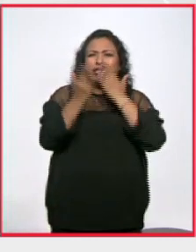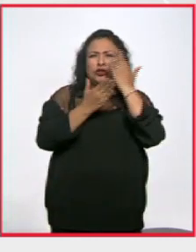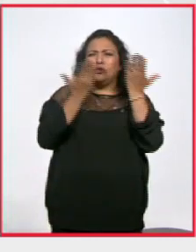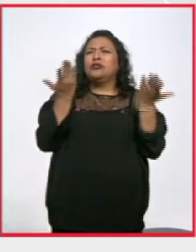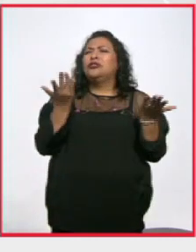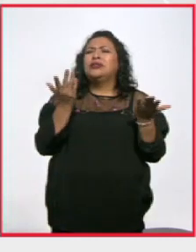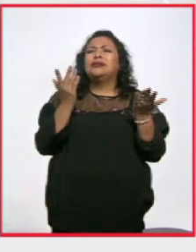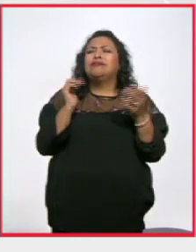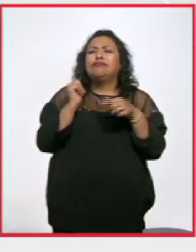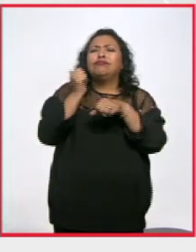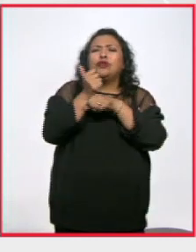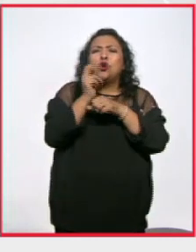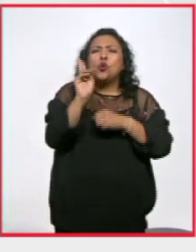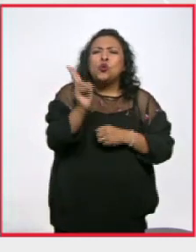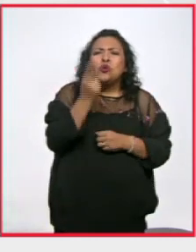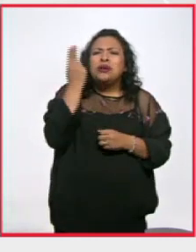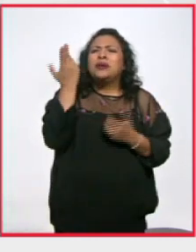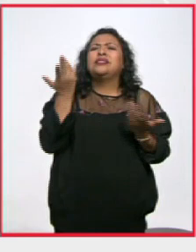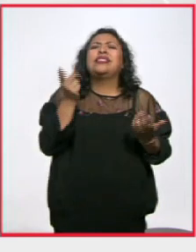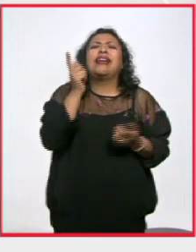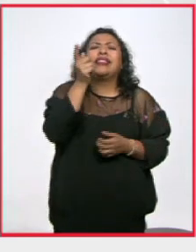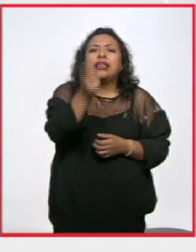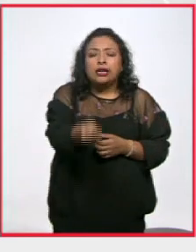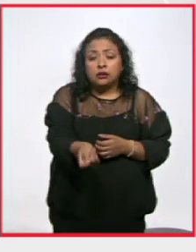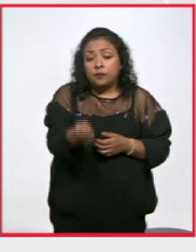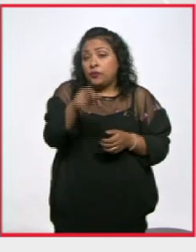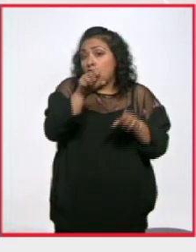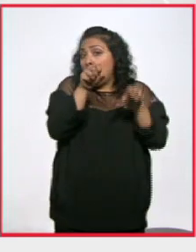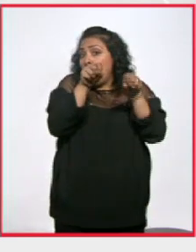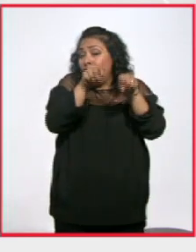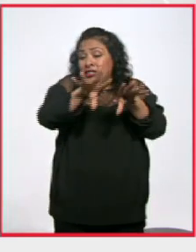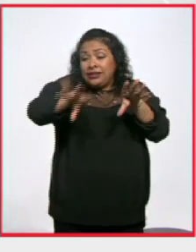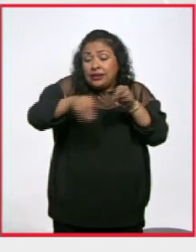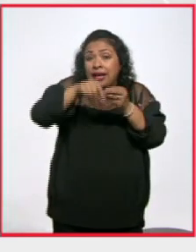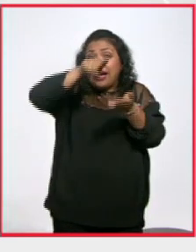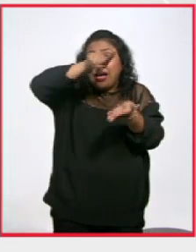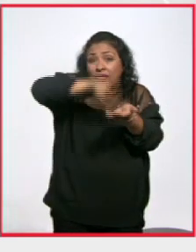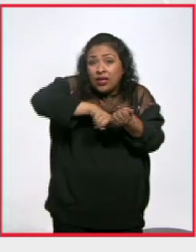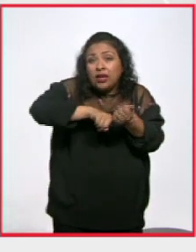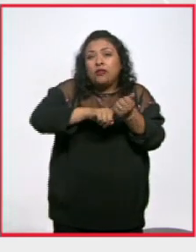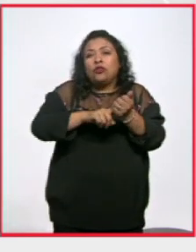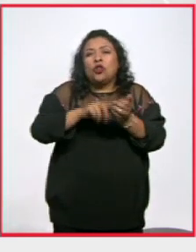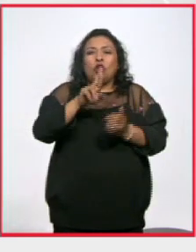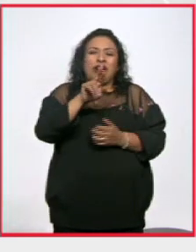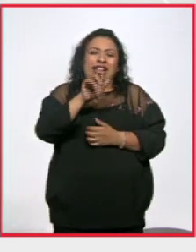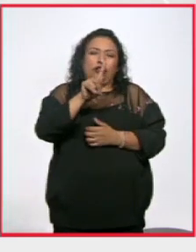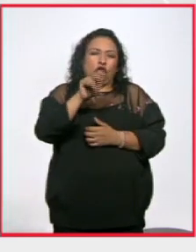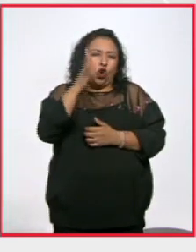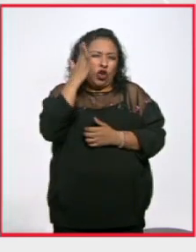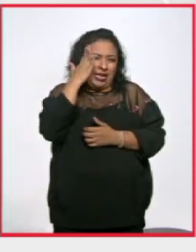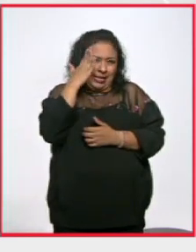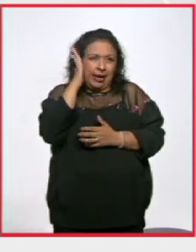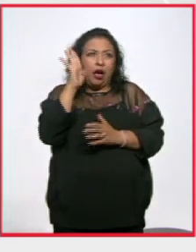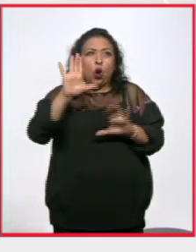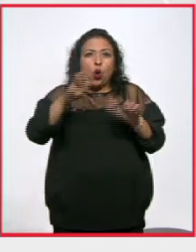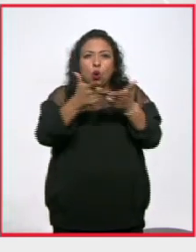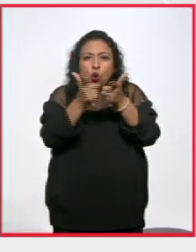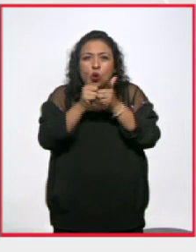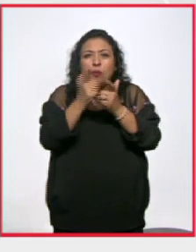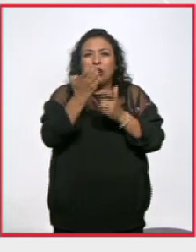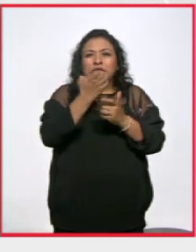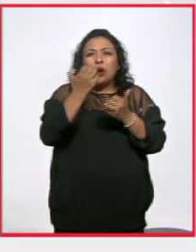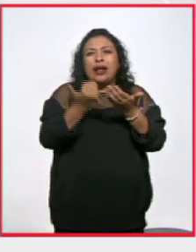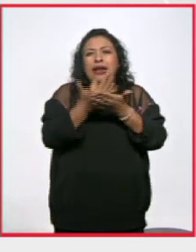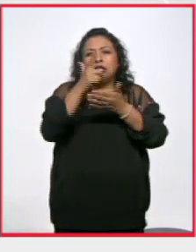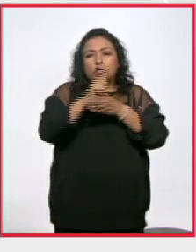creación de la universidad nacional bueno una oficina integradora una oficina de rectoría la agrupación de las escuelas